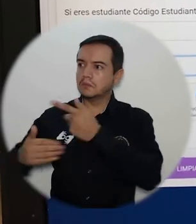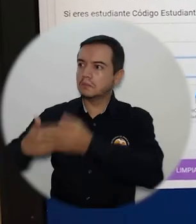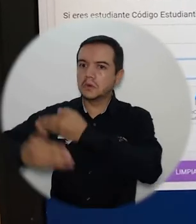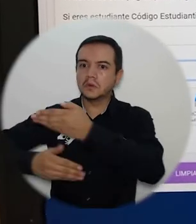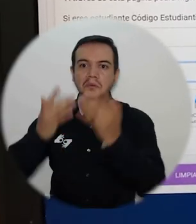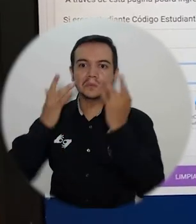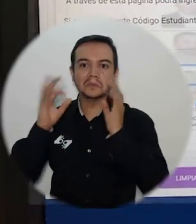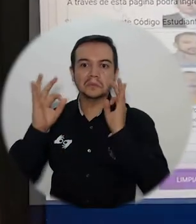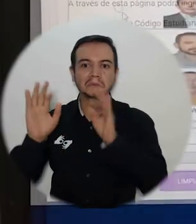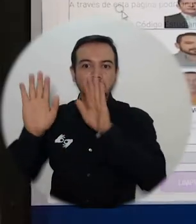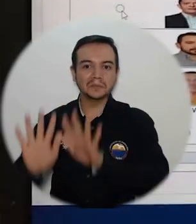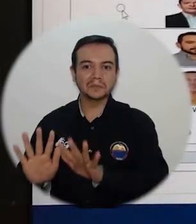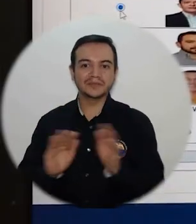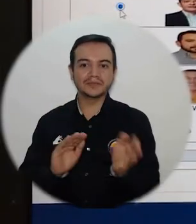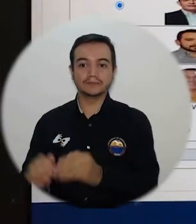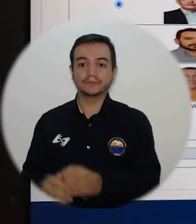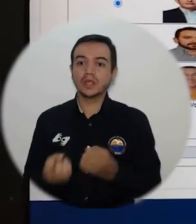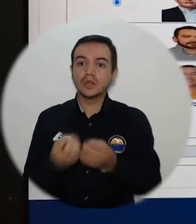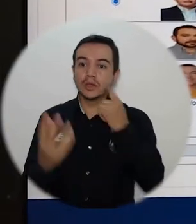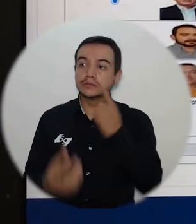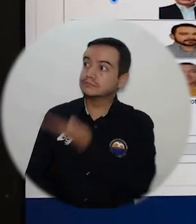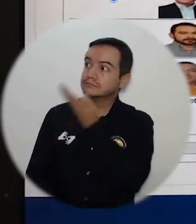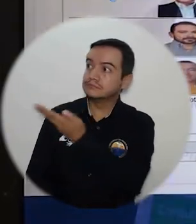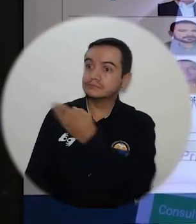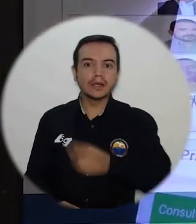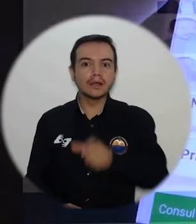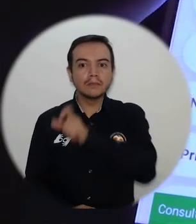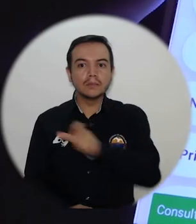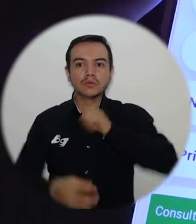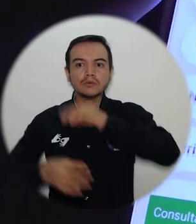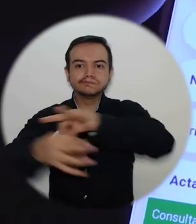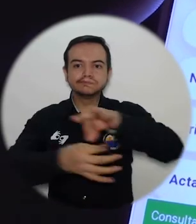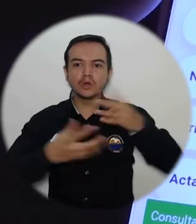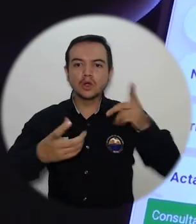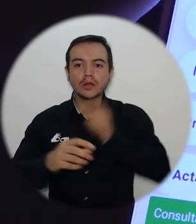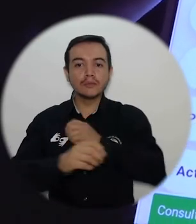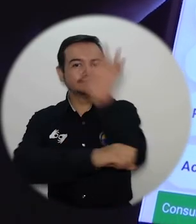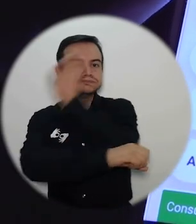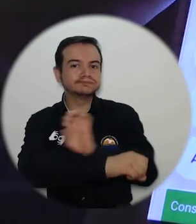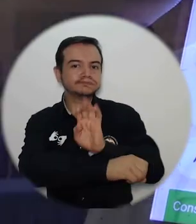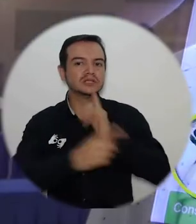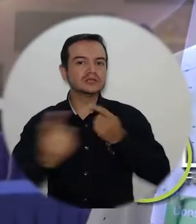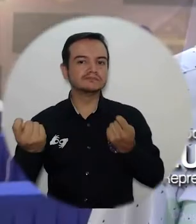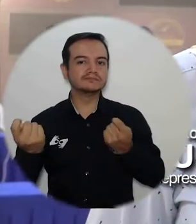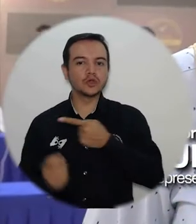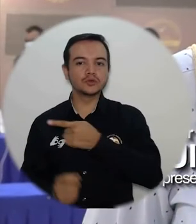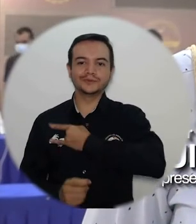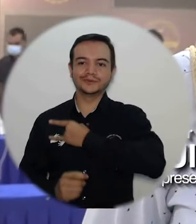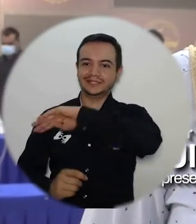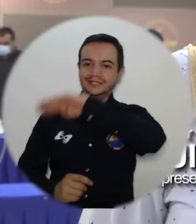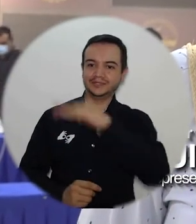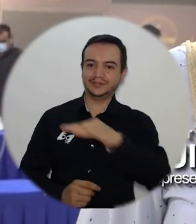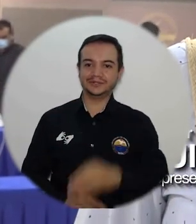En la que 16.930 personas votaron a través de un aplicativo electrónico administrado por la Universidad de Antioquia. Si ven los